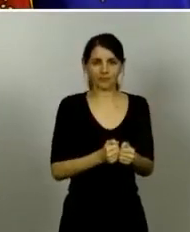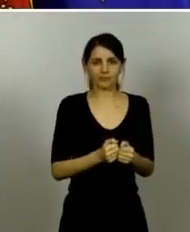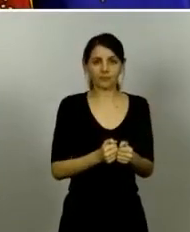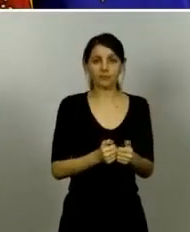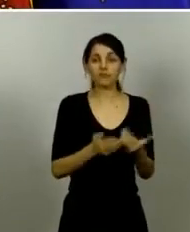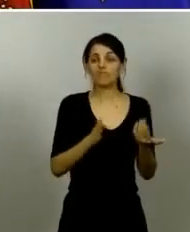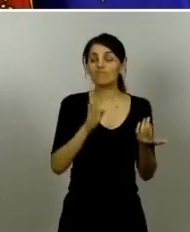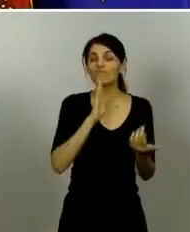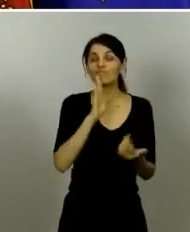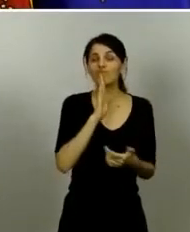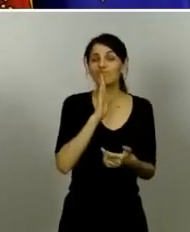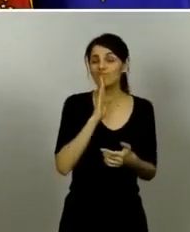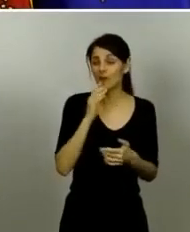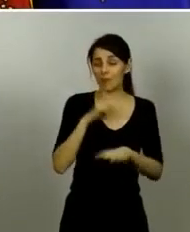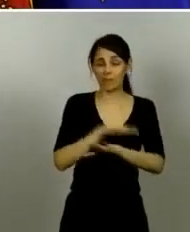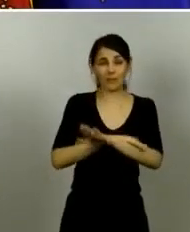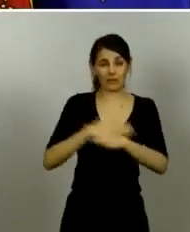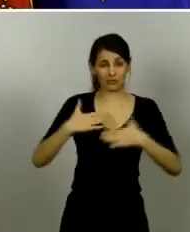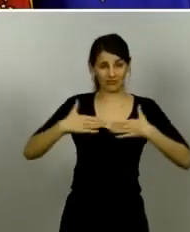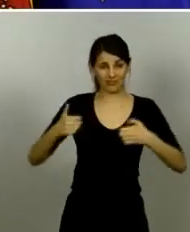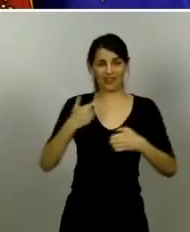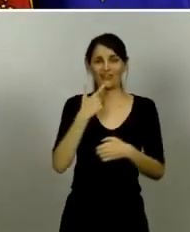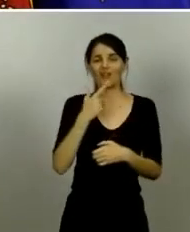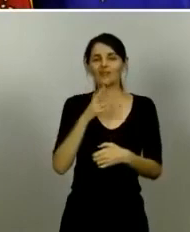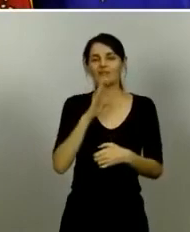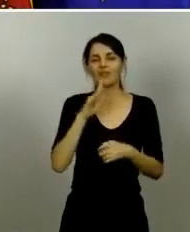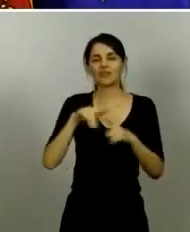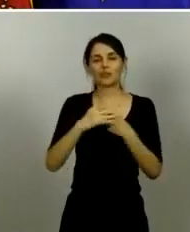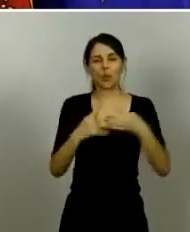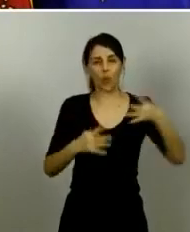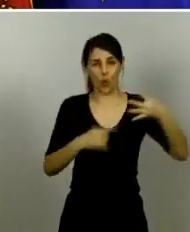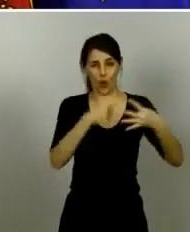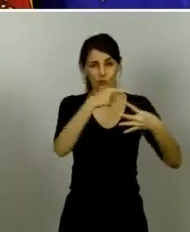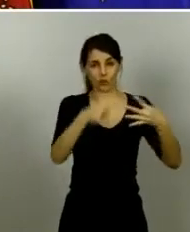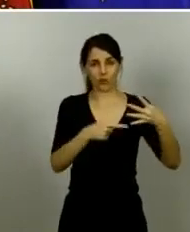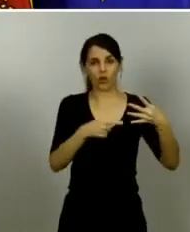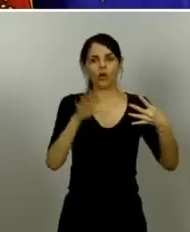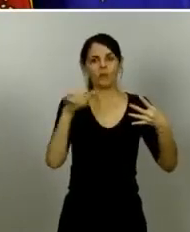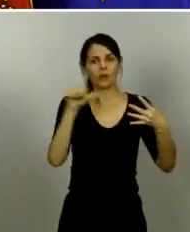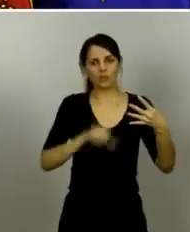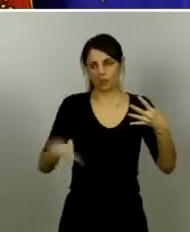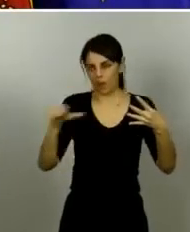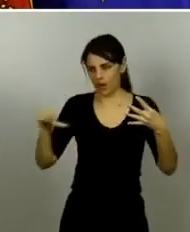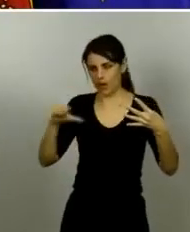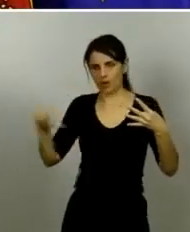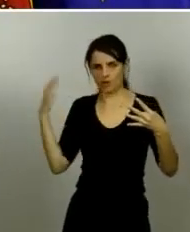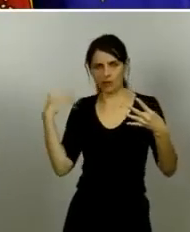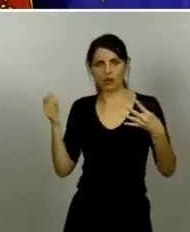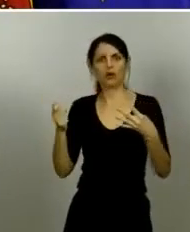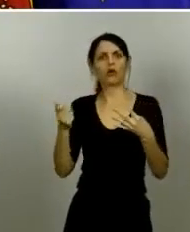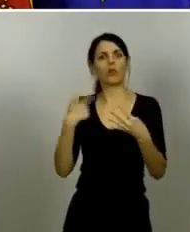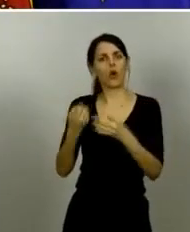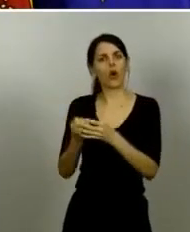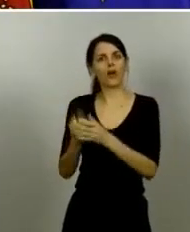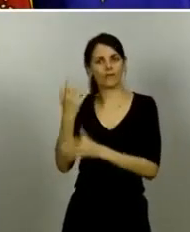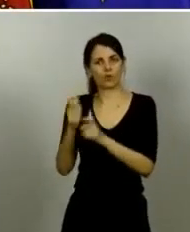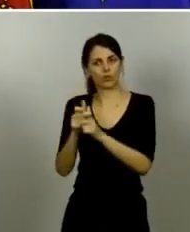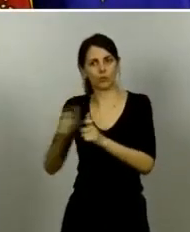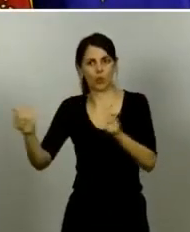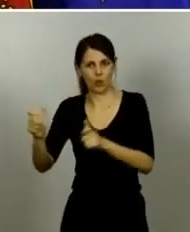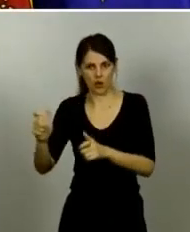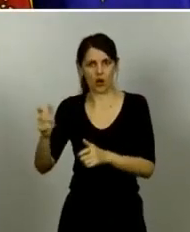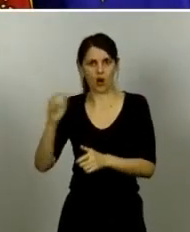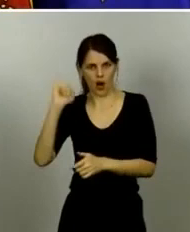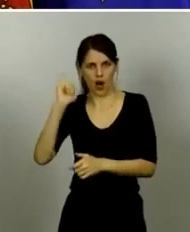recientemente pero en las semanas anteriores ha habido algunos otros en algunos otros lugares puede haber habido seis, siete u ocho más